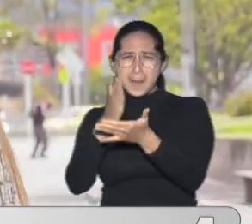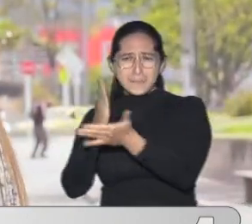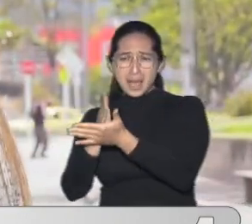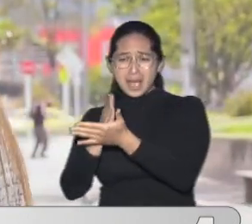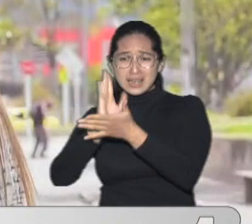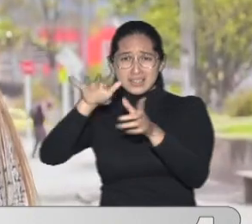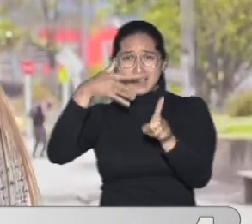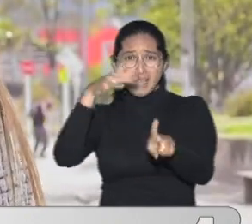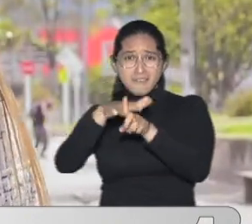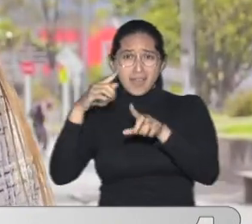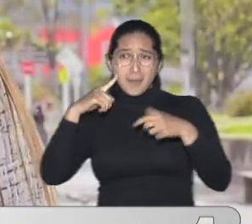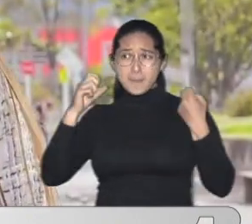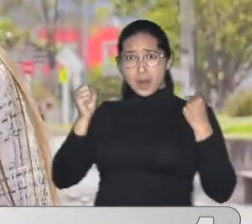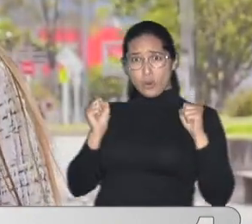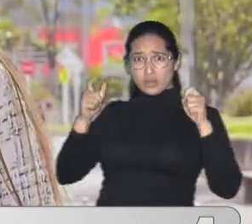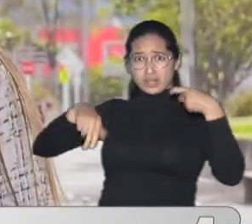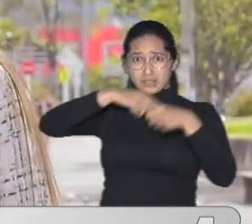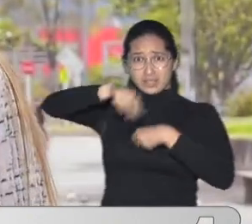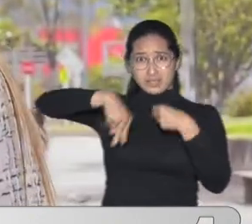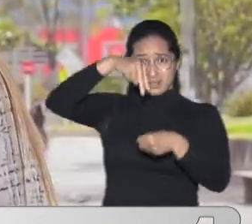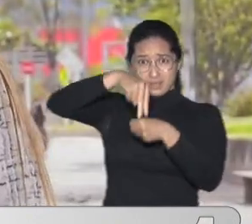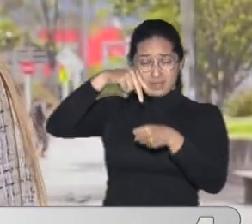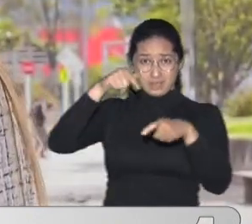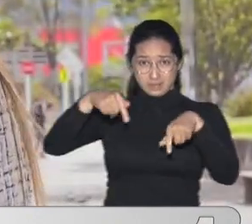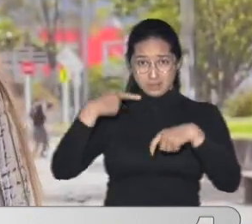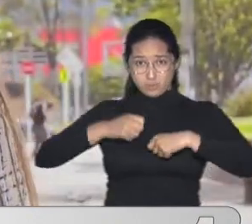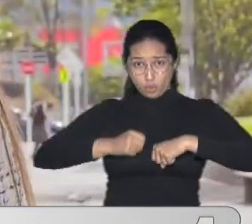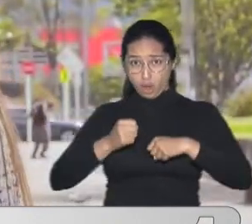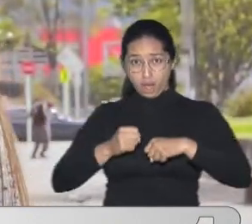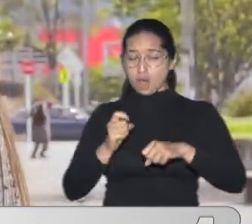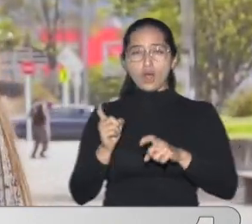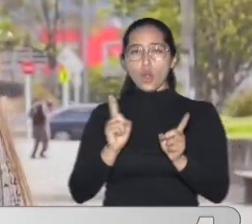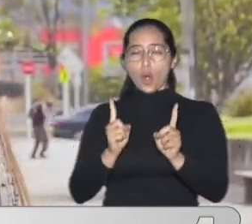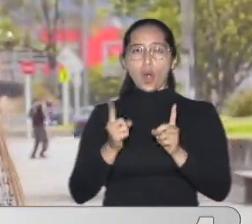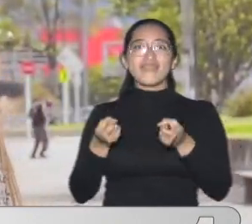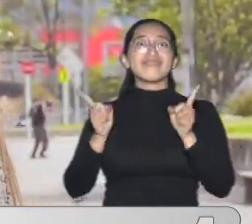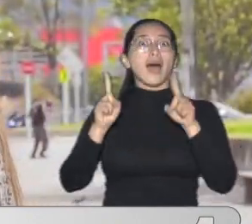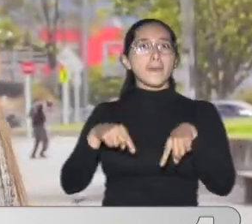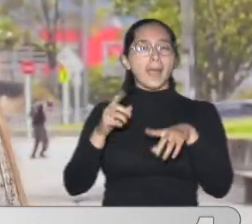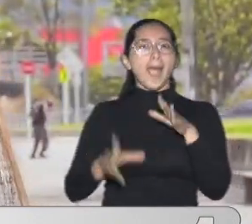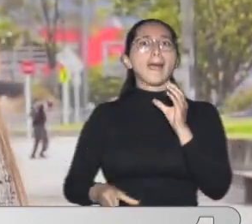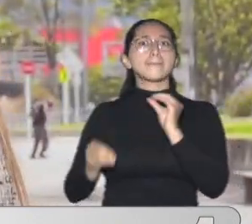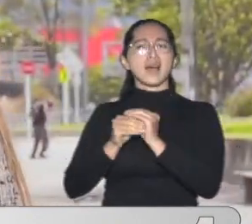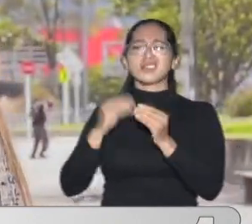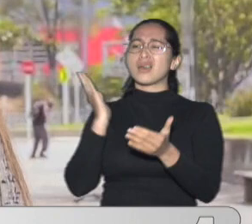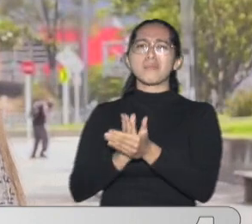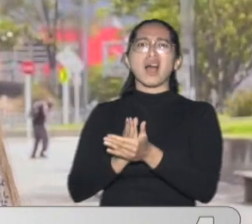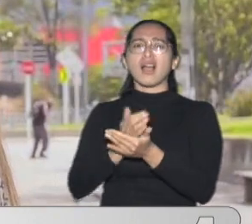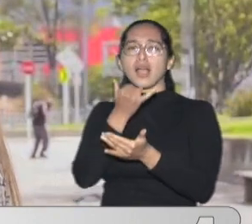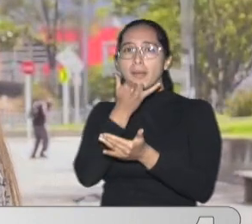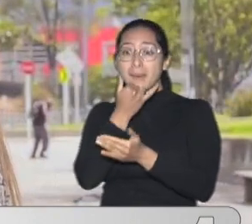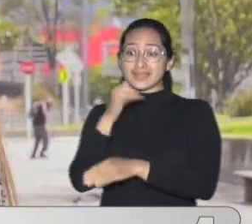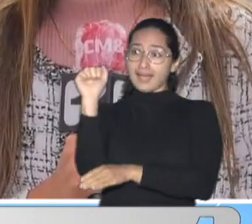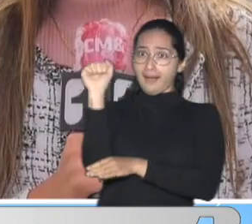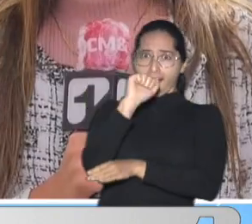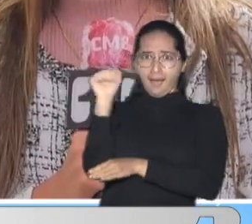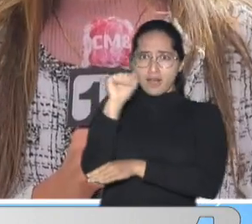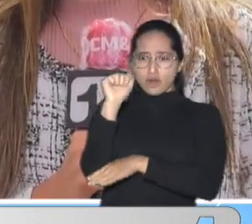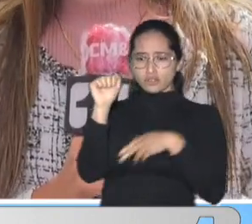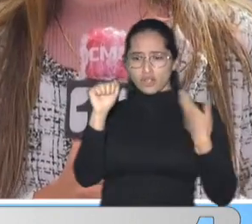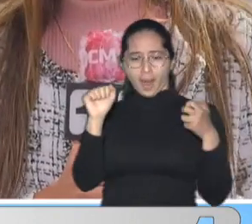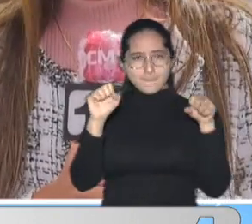preocupan a la ciudadanía de Bogotá También se han registrado varios accidentes en donde conductores de vehículos arrollan a